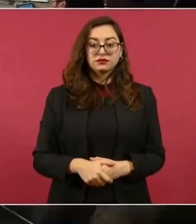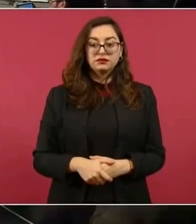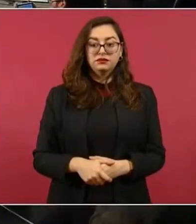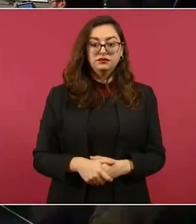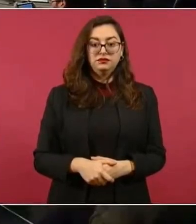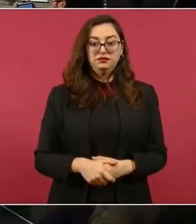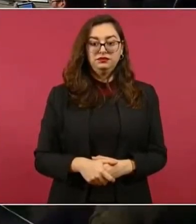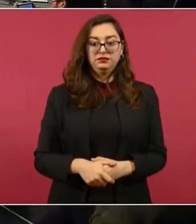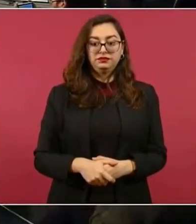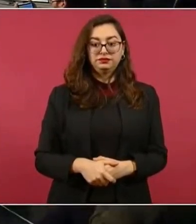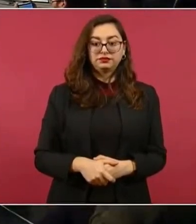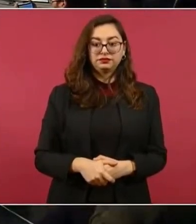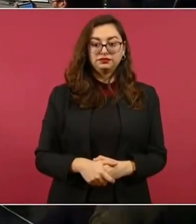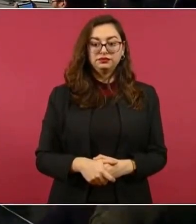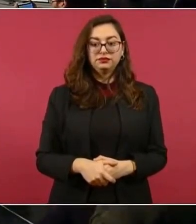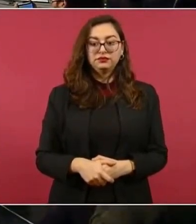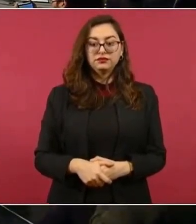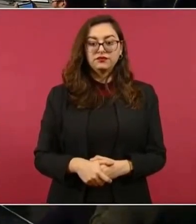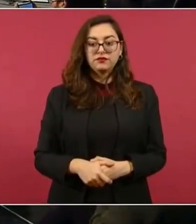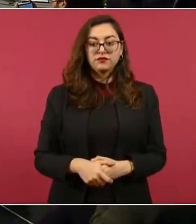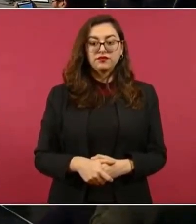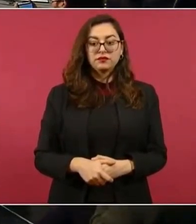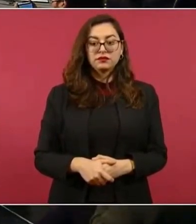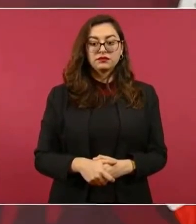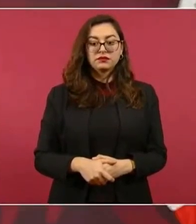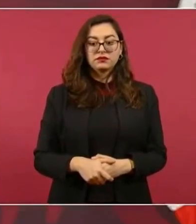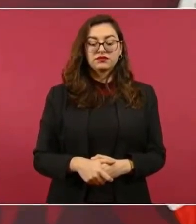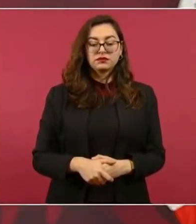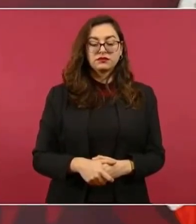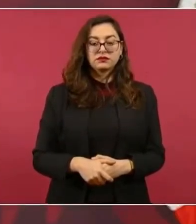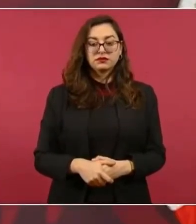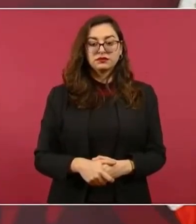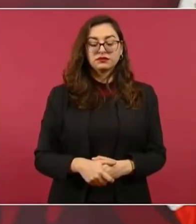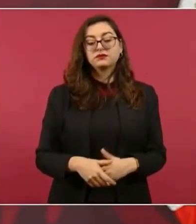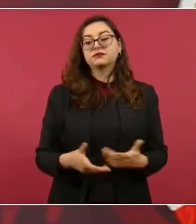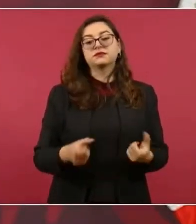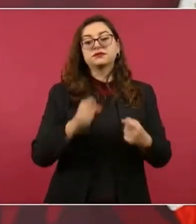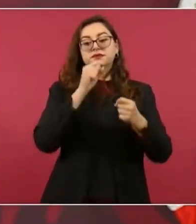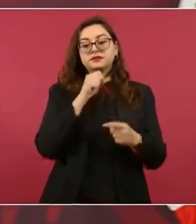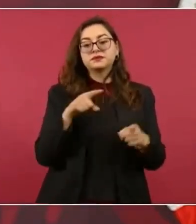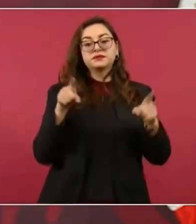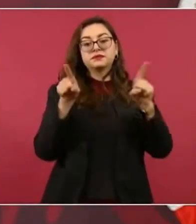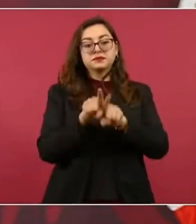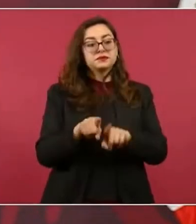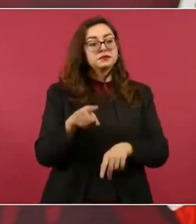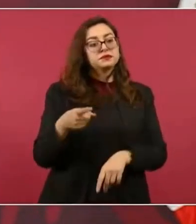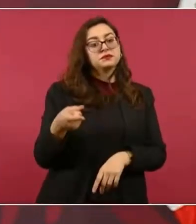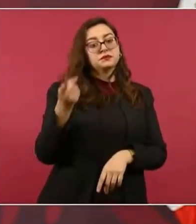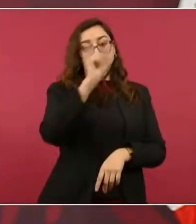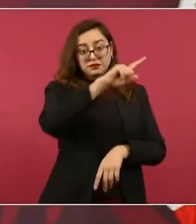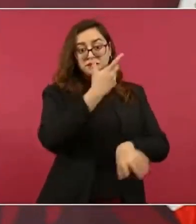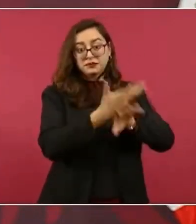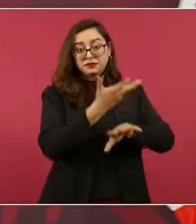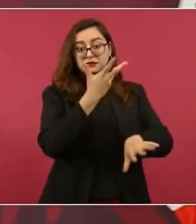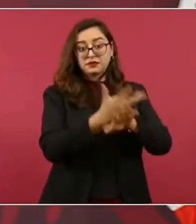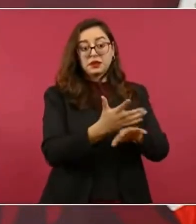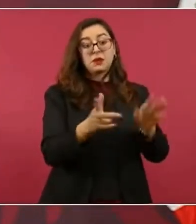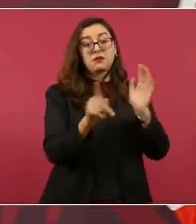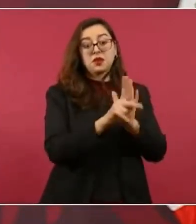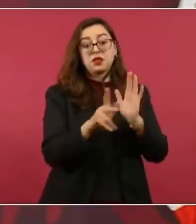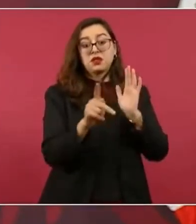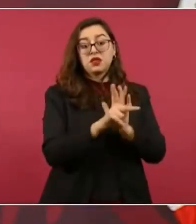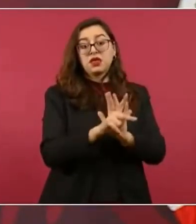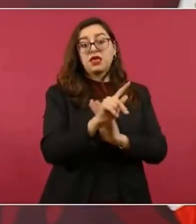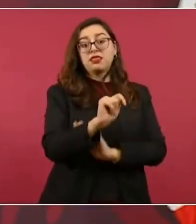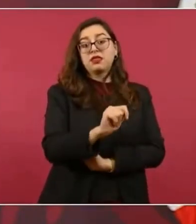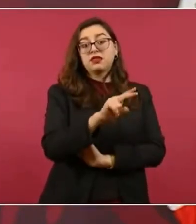que la información que dio a conocer al New York Times y otros medios. ¿Y por qué a esos